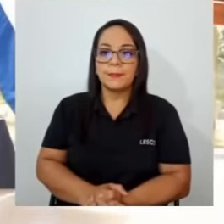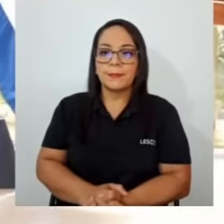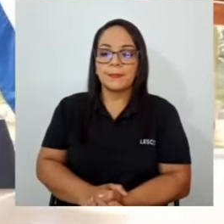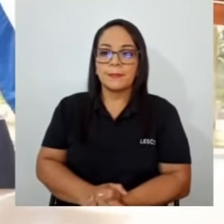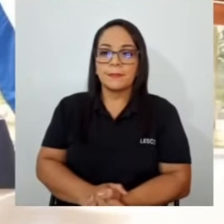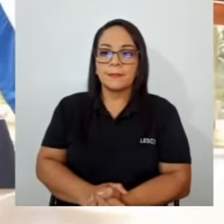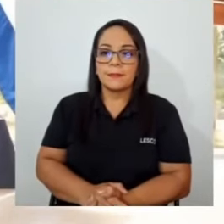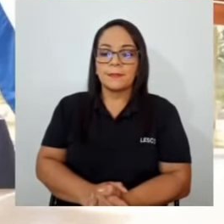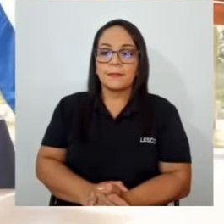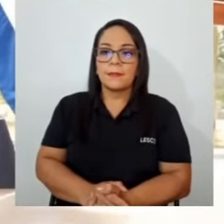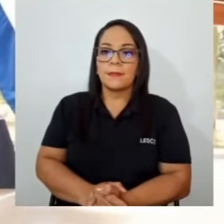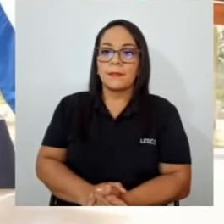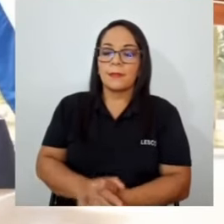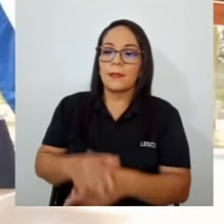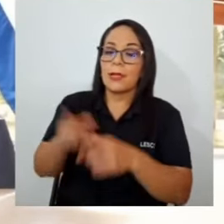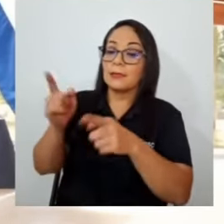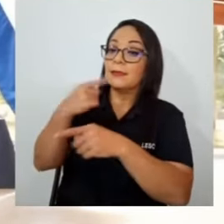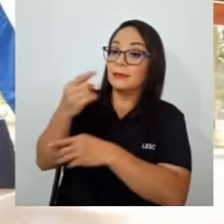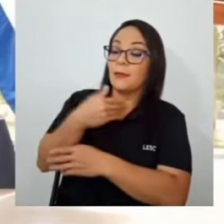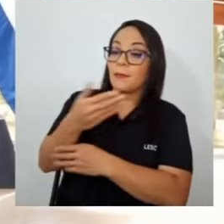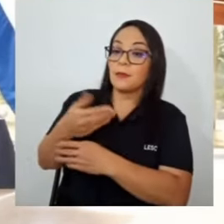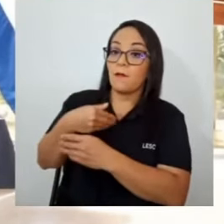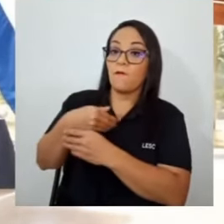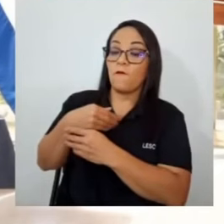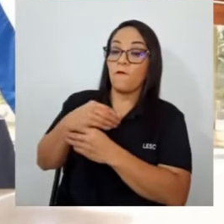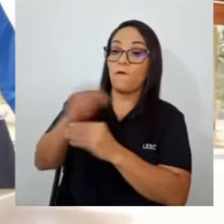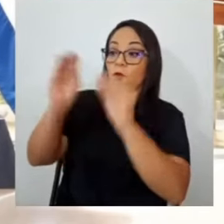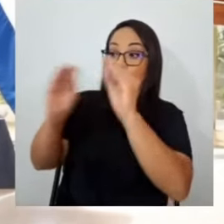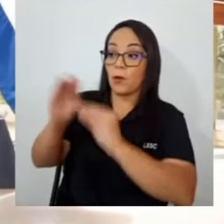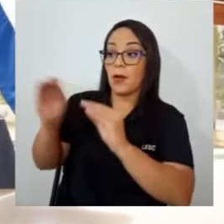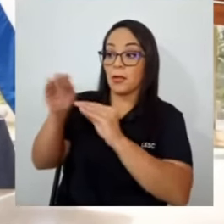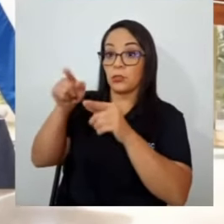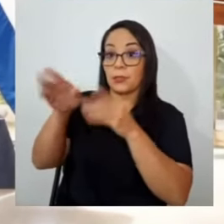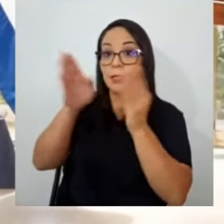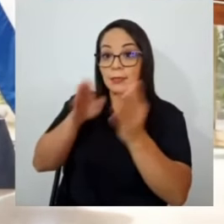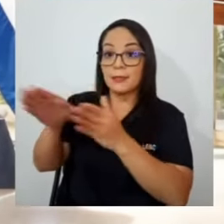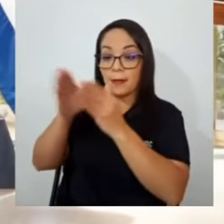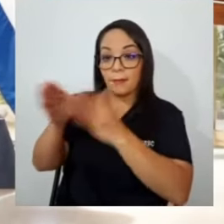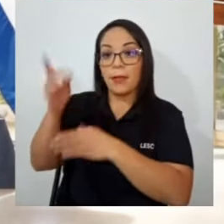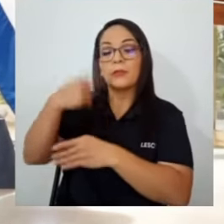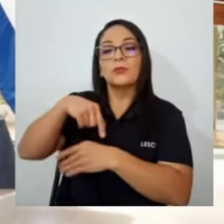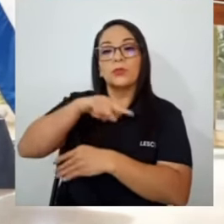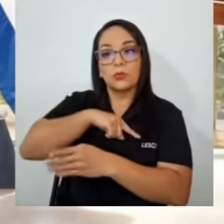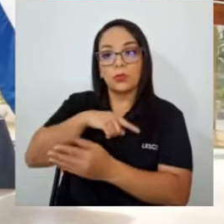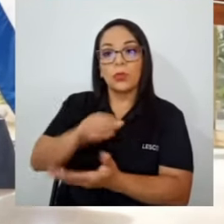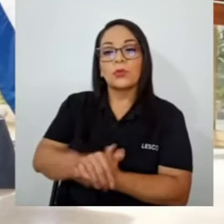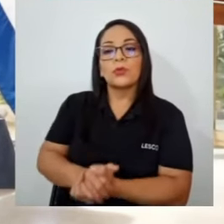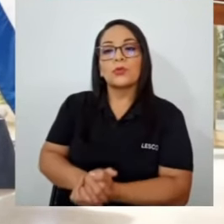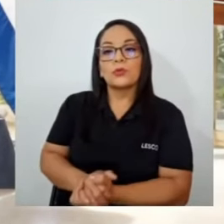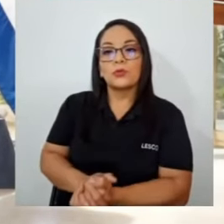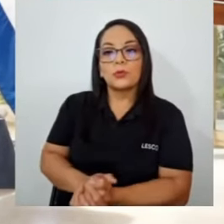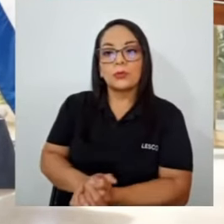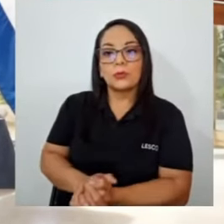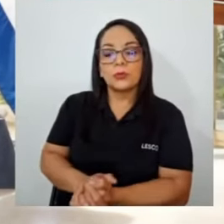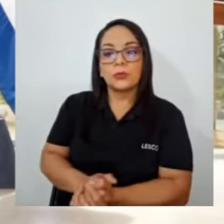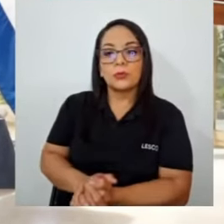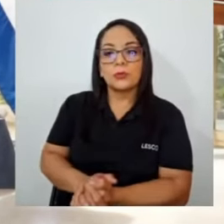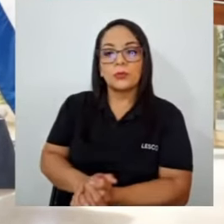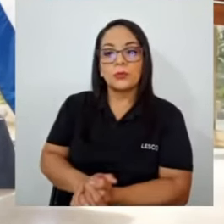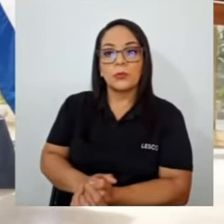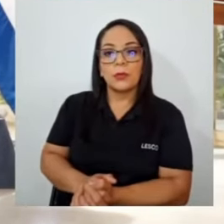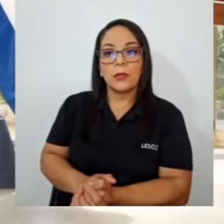formulación de ese plan nosotros reconocemos la indignación del pueblo de Costa Rica